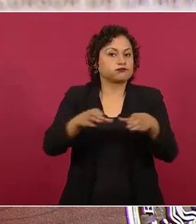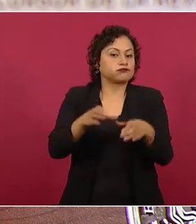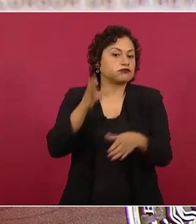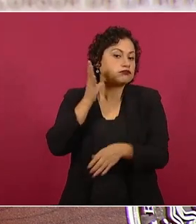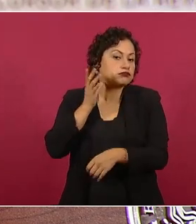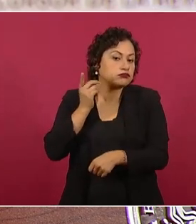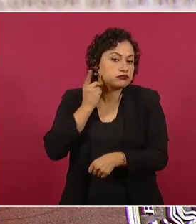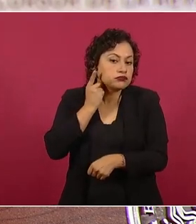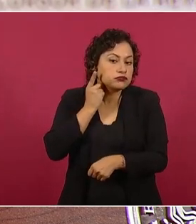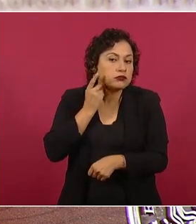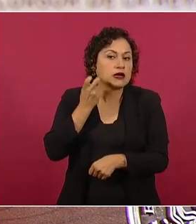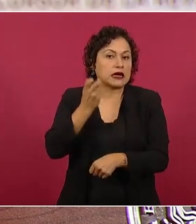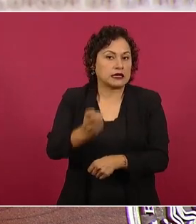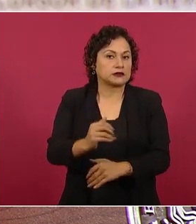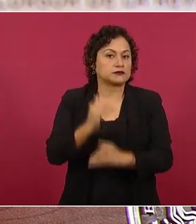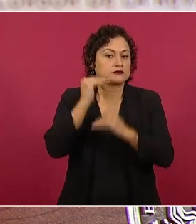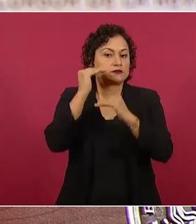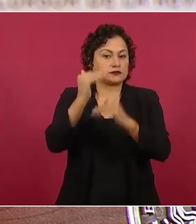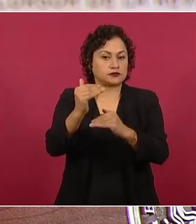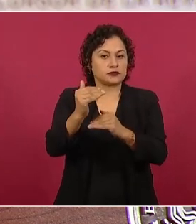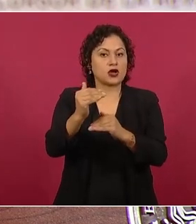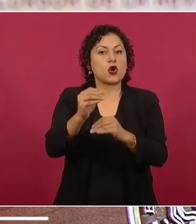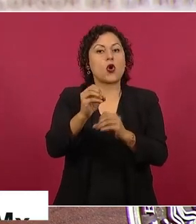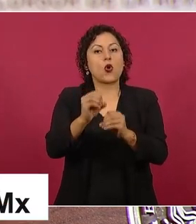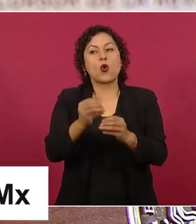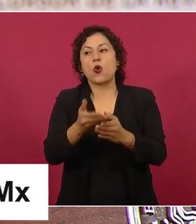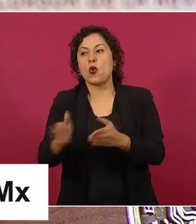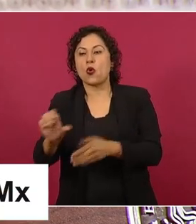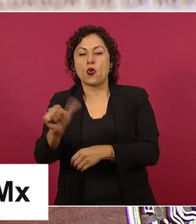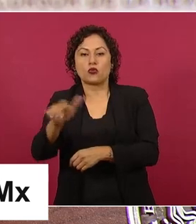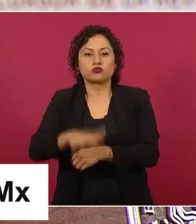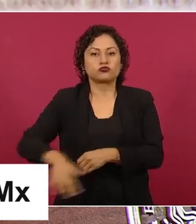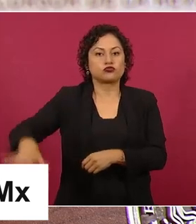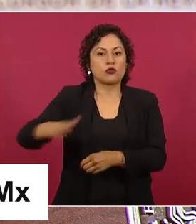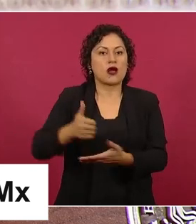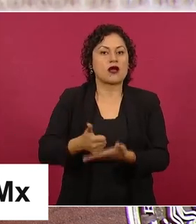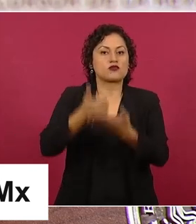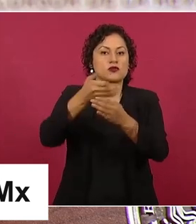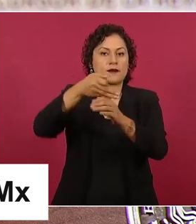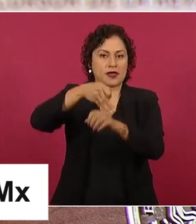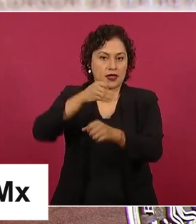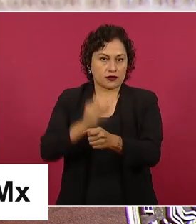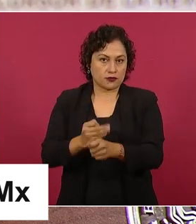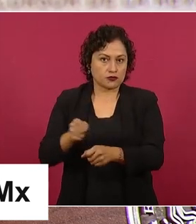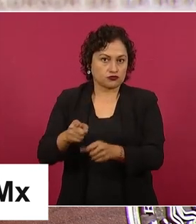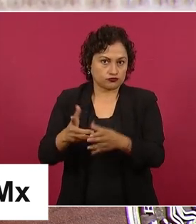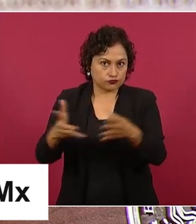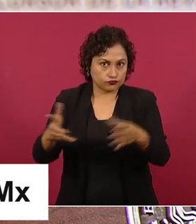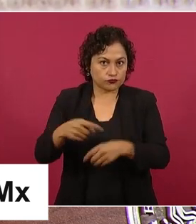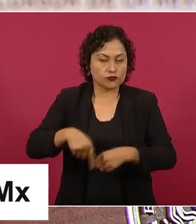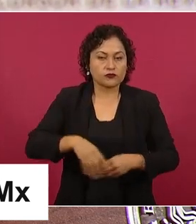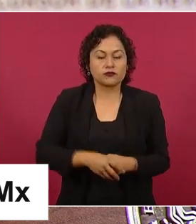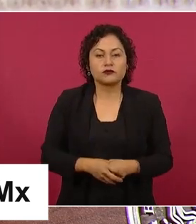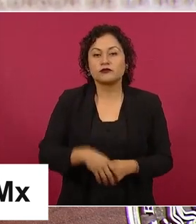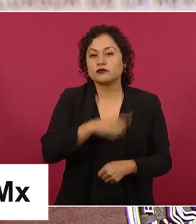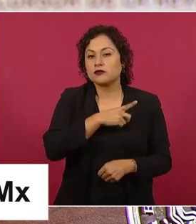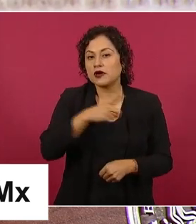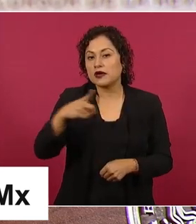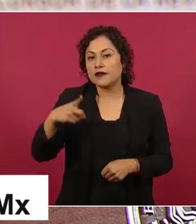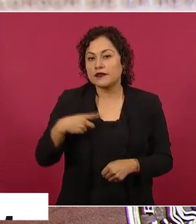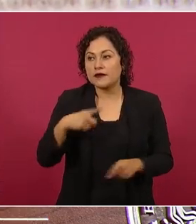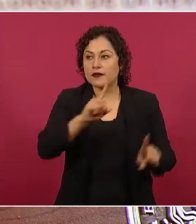integrantes en los mayores ayuntamientos. Se debe reconocer que el creciente número de